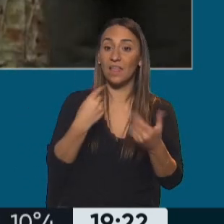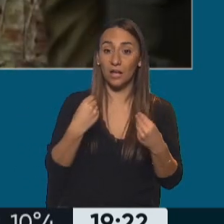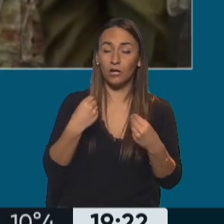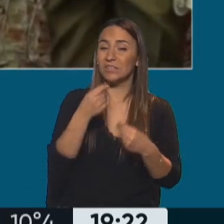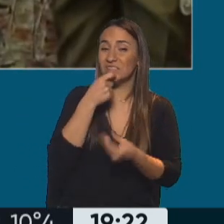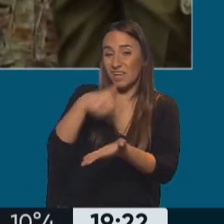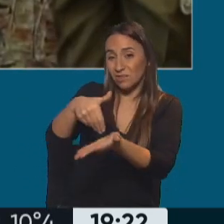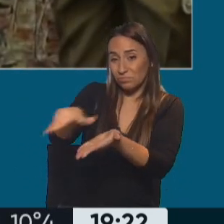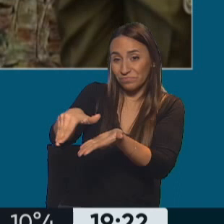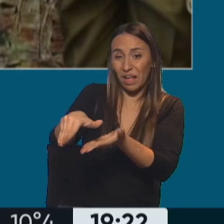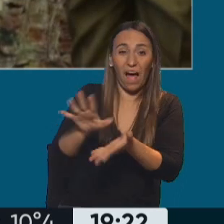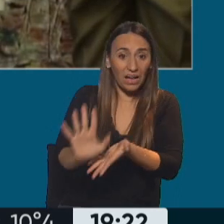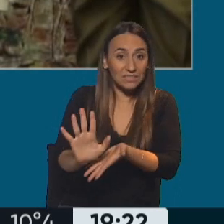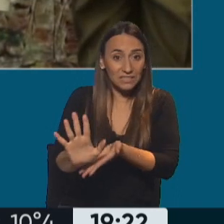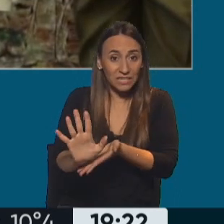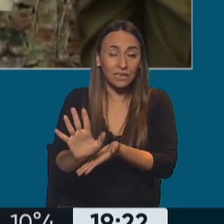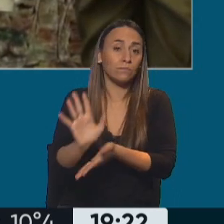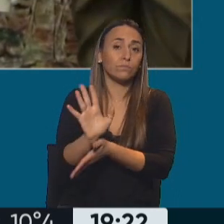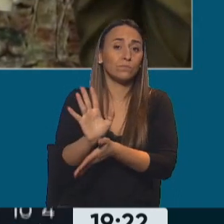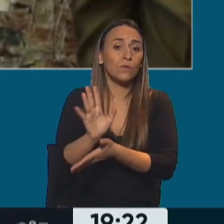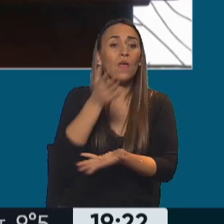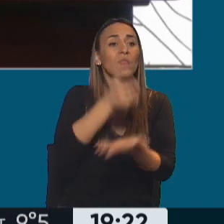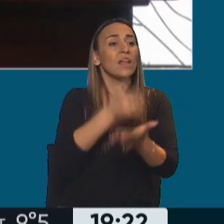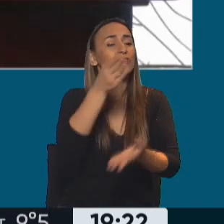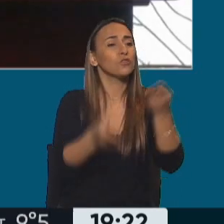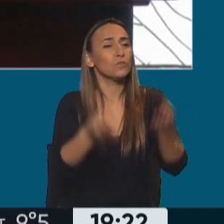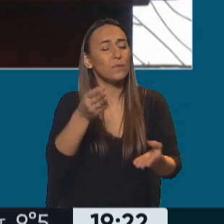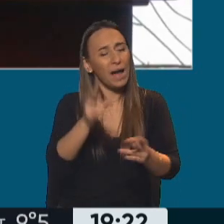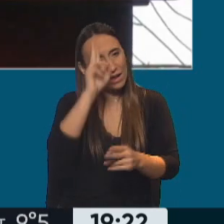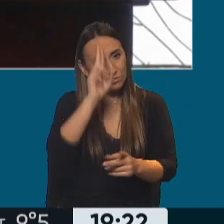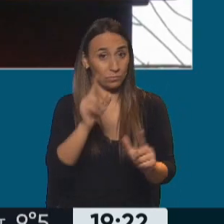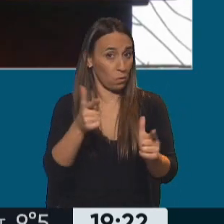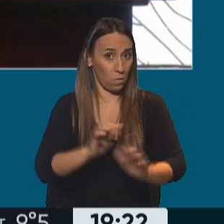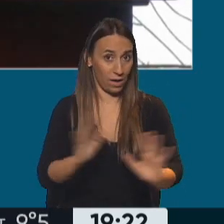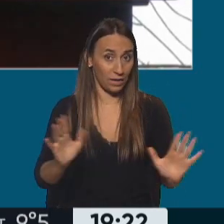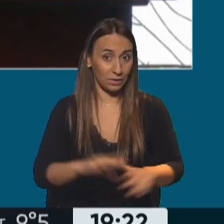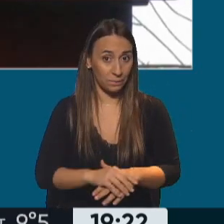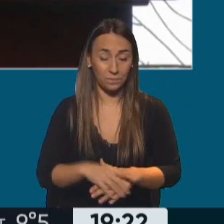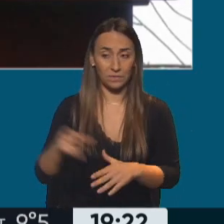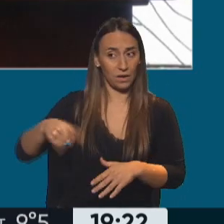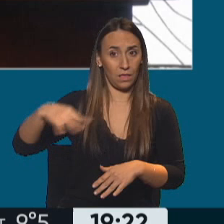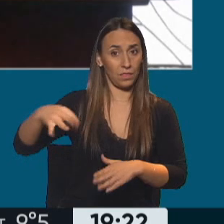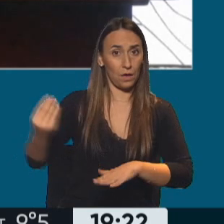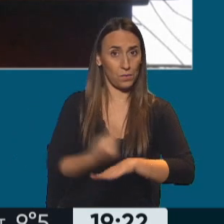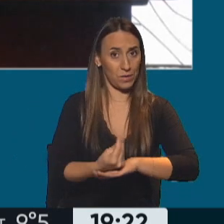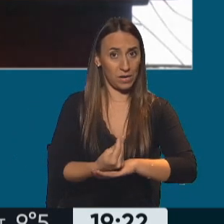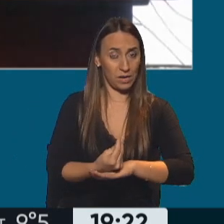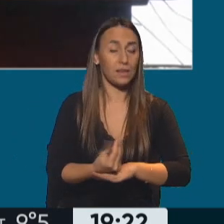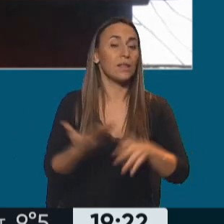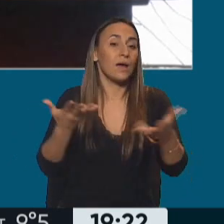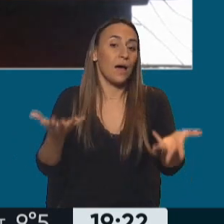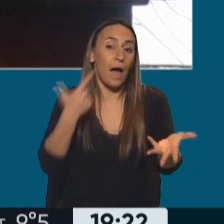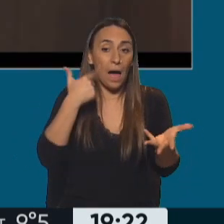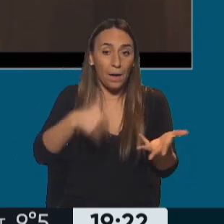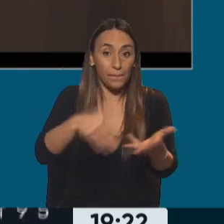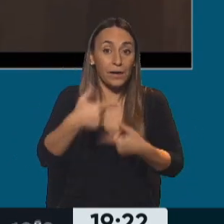que no dio ninguna garantía de que no haya violación de derechos humanos, sino que tienen que estar presentes. Así que veremos qué pasa